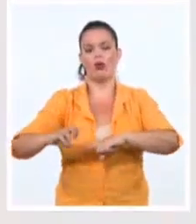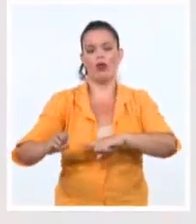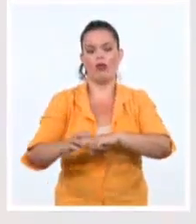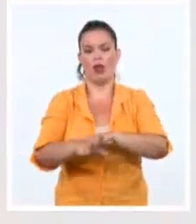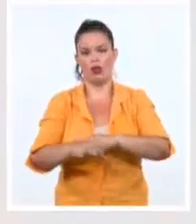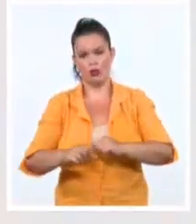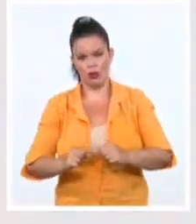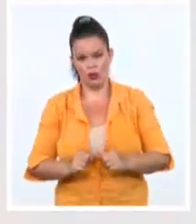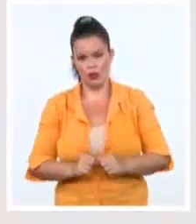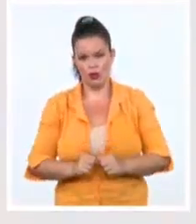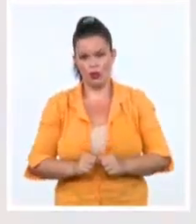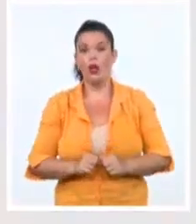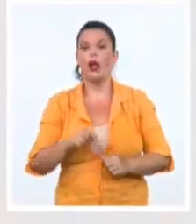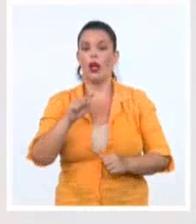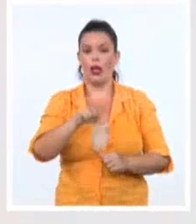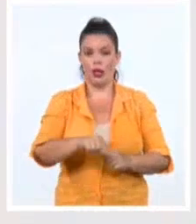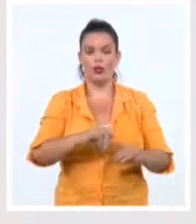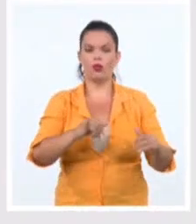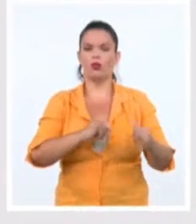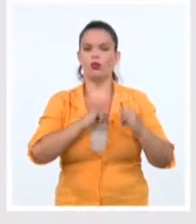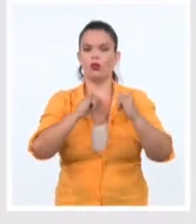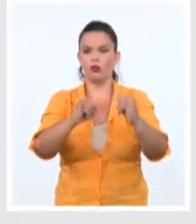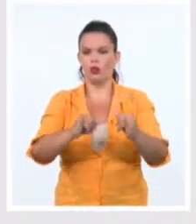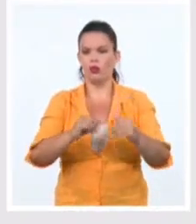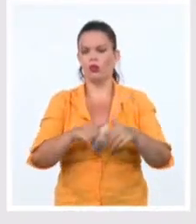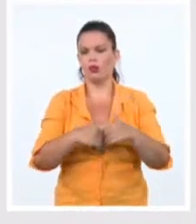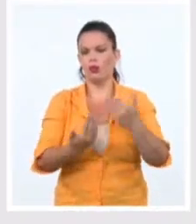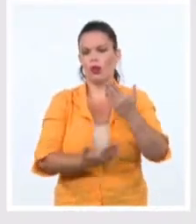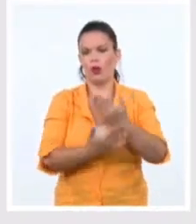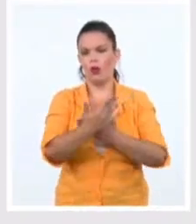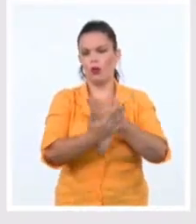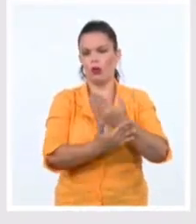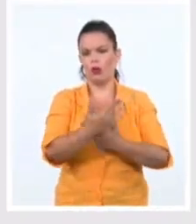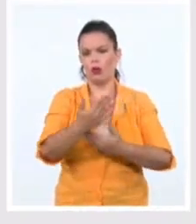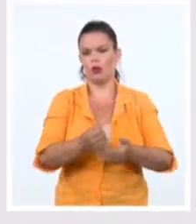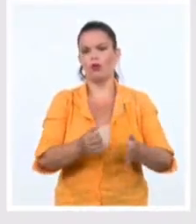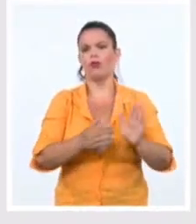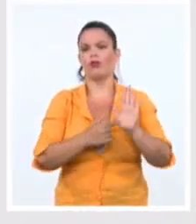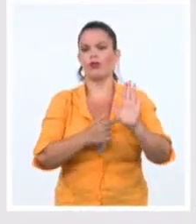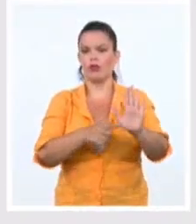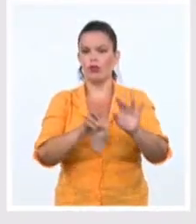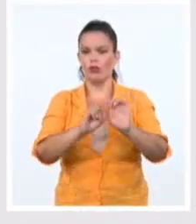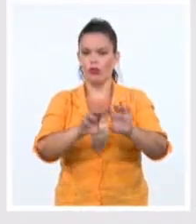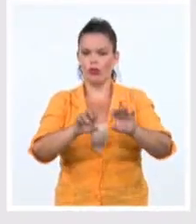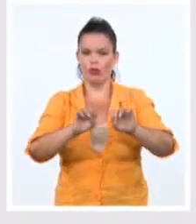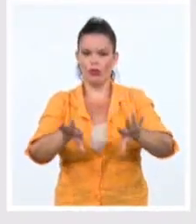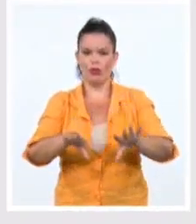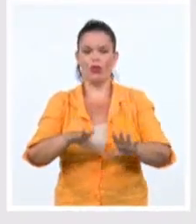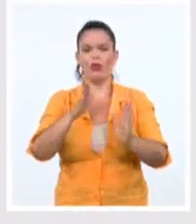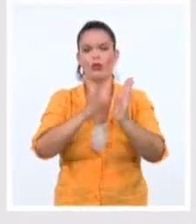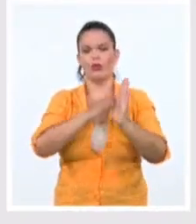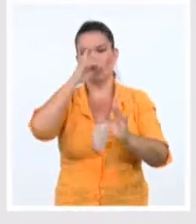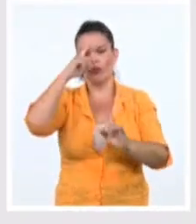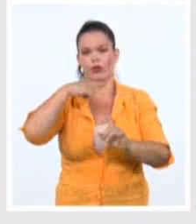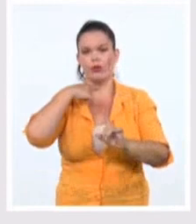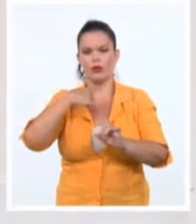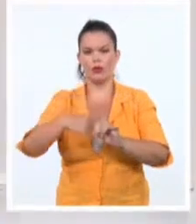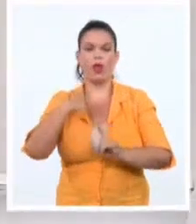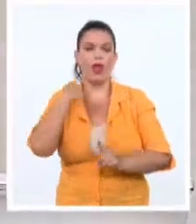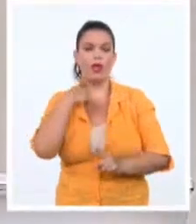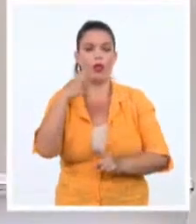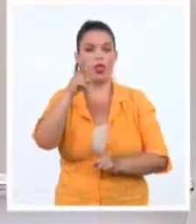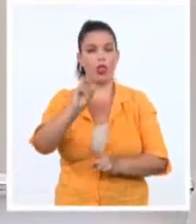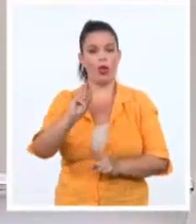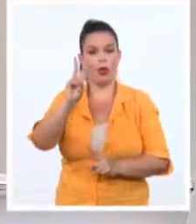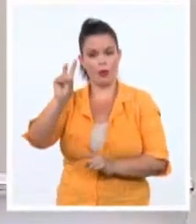país bajo asedio, que fue publicado en septiembre del 2020, 2020. Quiero hacer referencia